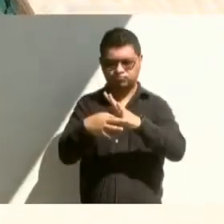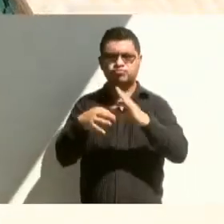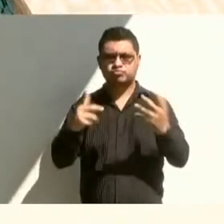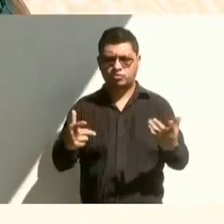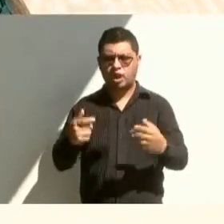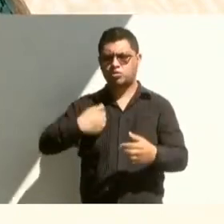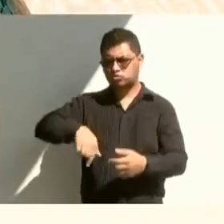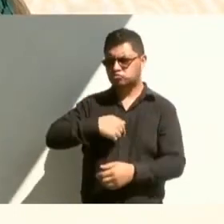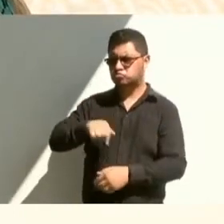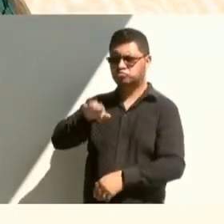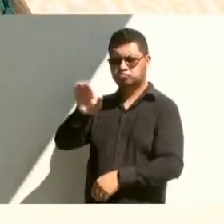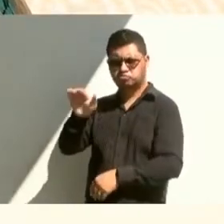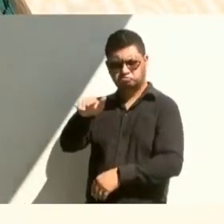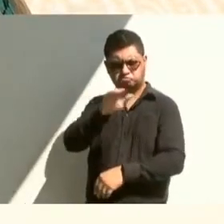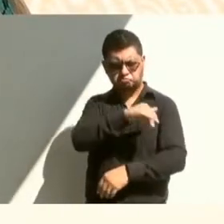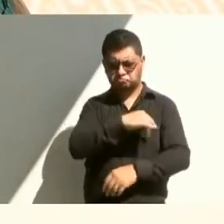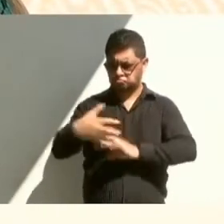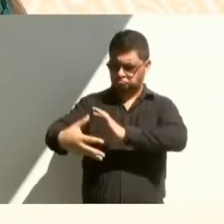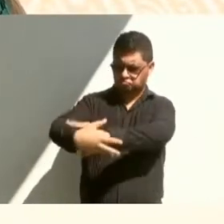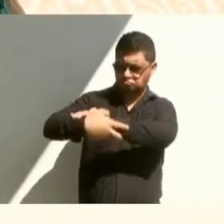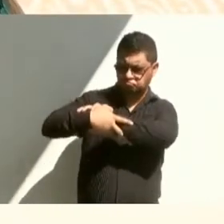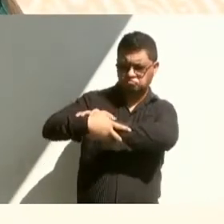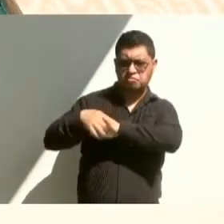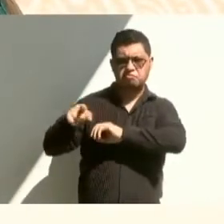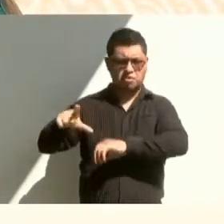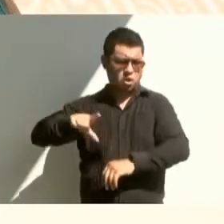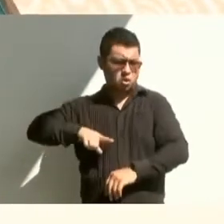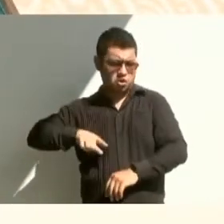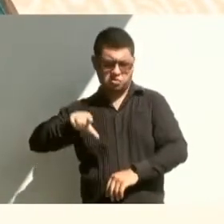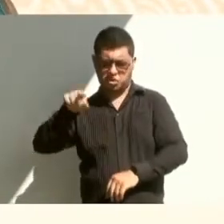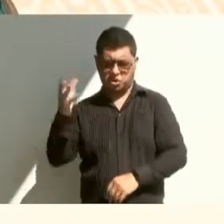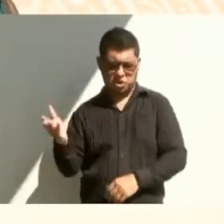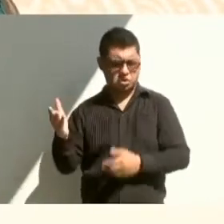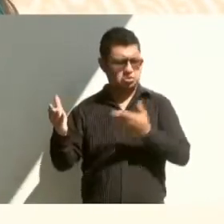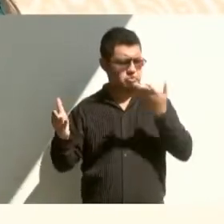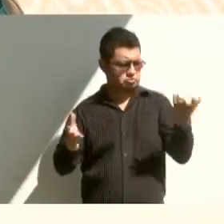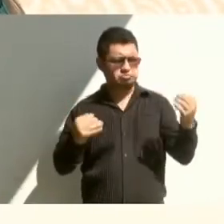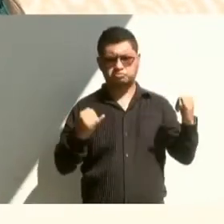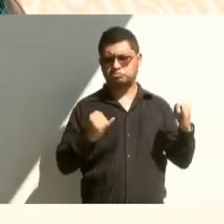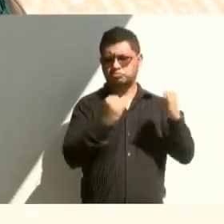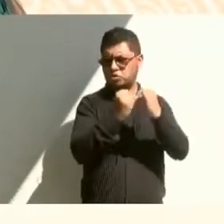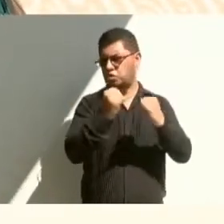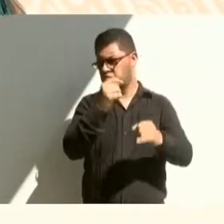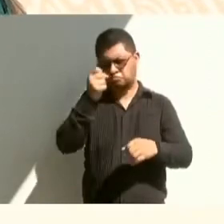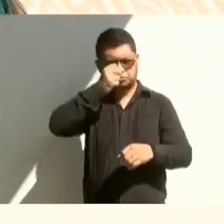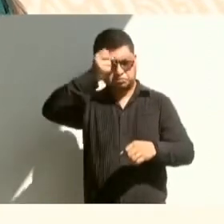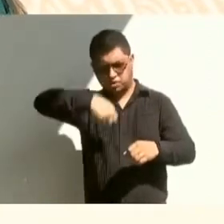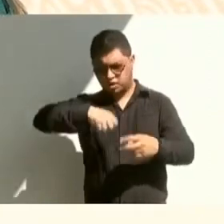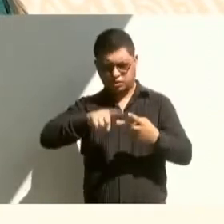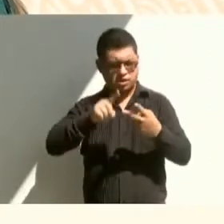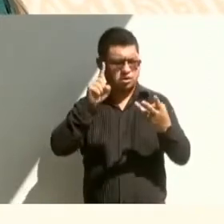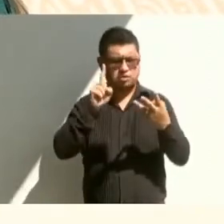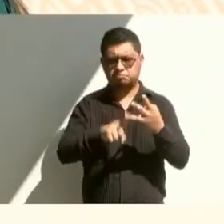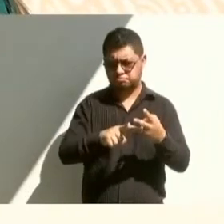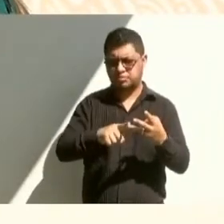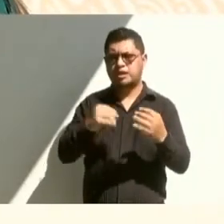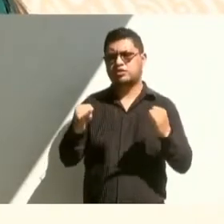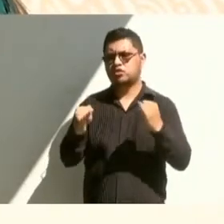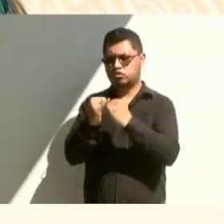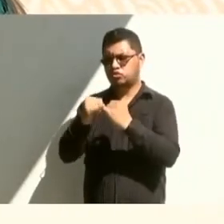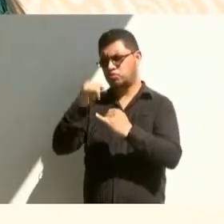gobiernos locales, de las secretarías de la defensa, de comunicaciones, de medio ambiente, con el Instituto Nacional de